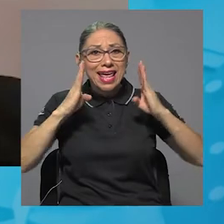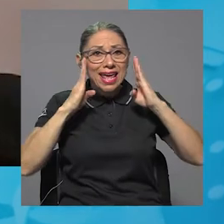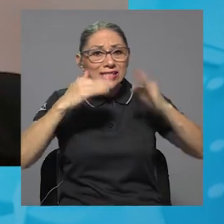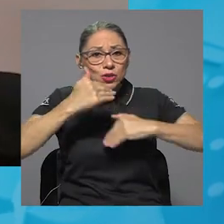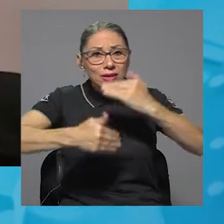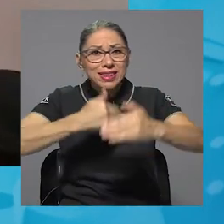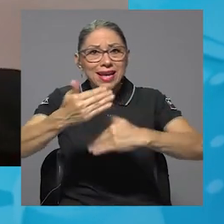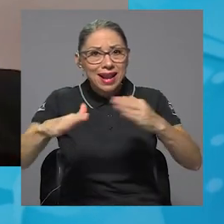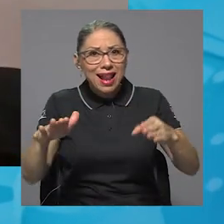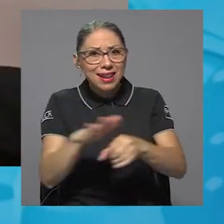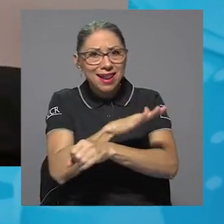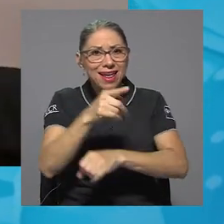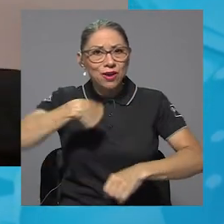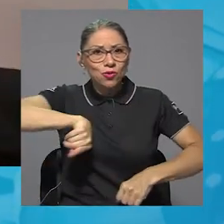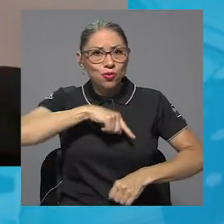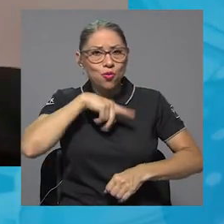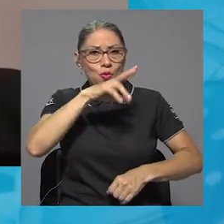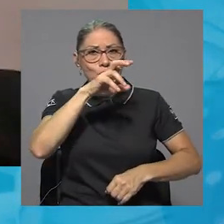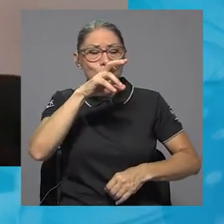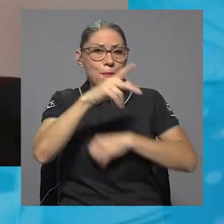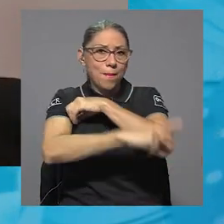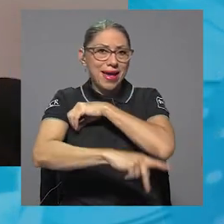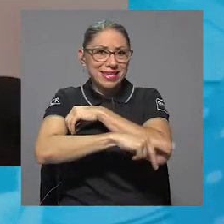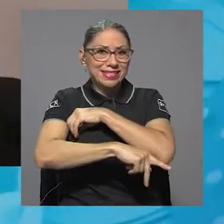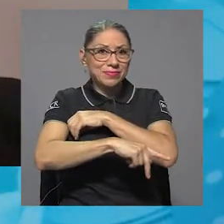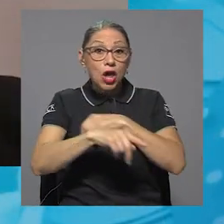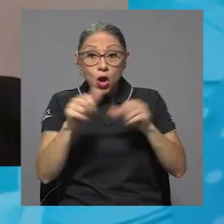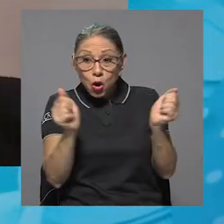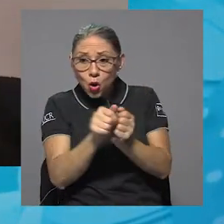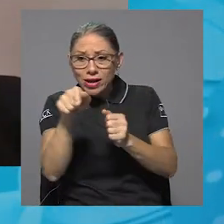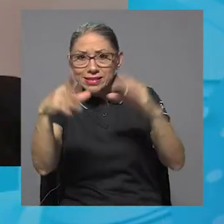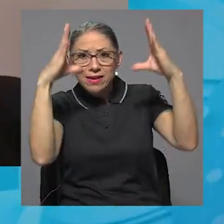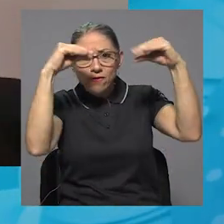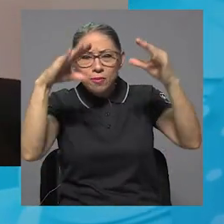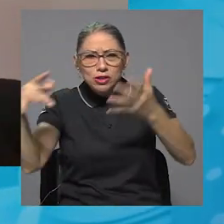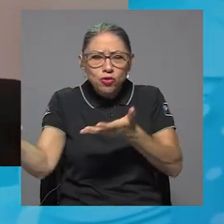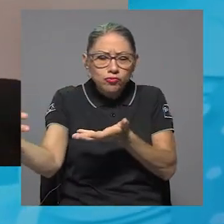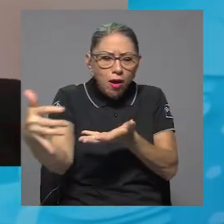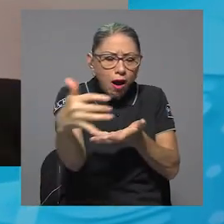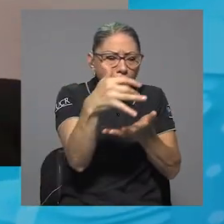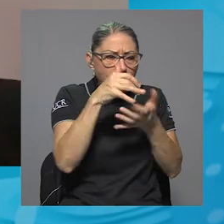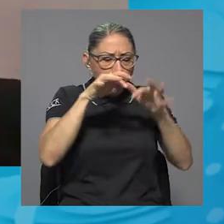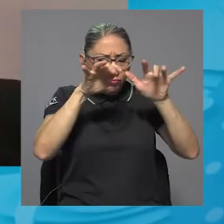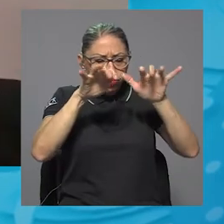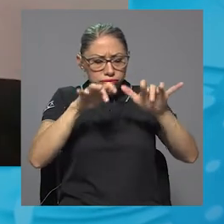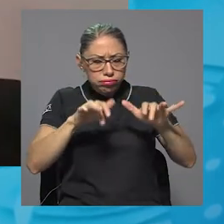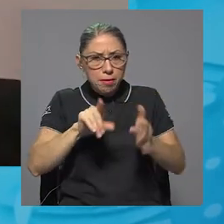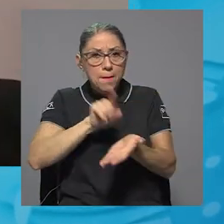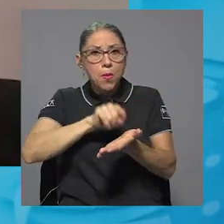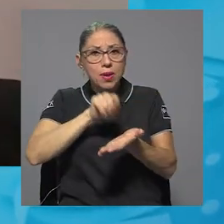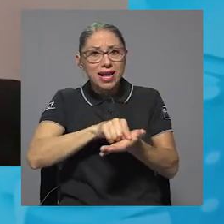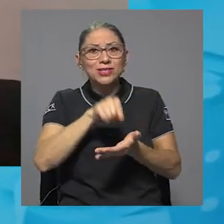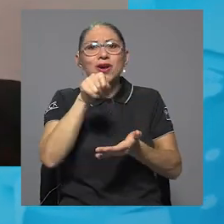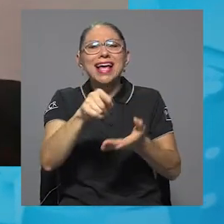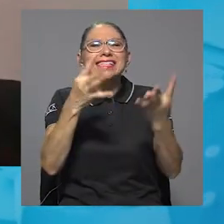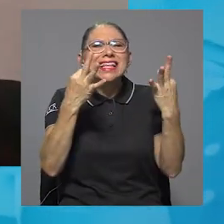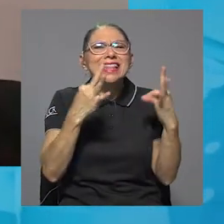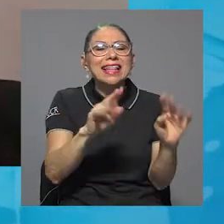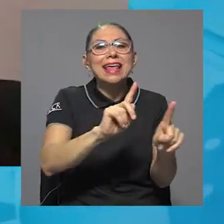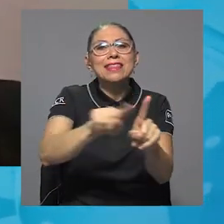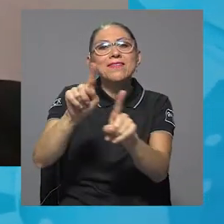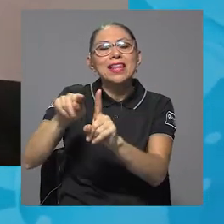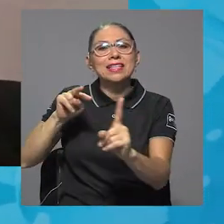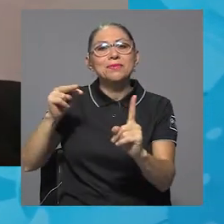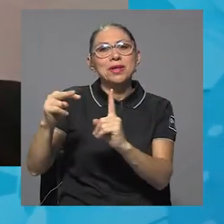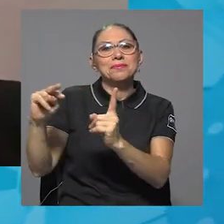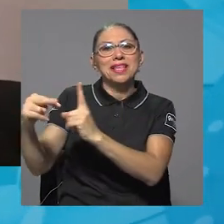país. Y a partir de eso se elaboró efectivamente una publicación donde se trata de recoger una serie de perspectivas distintas de los diferentes